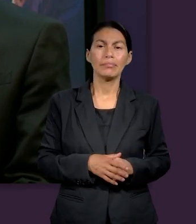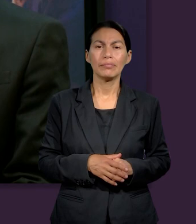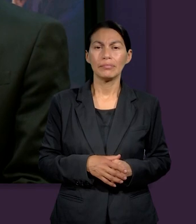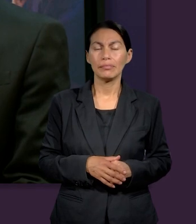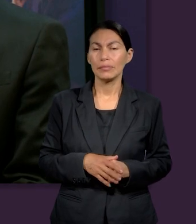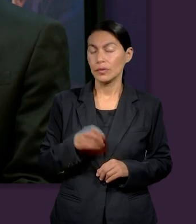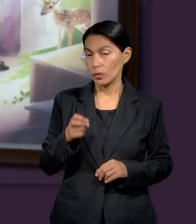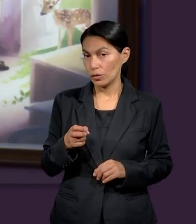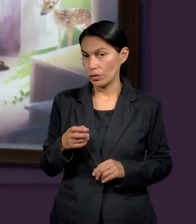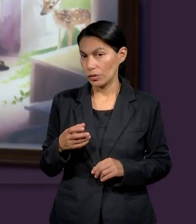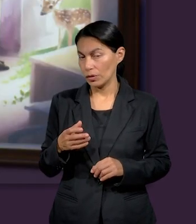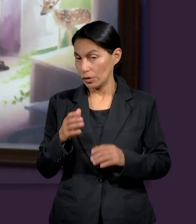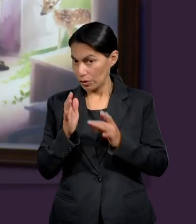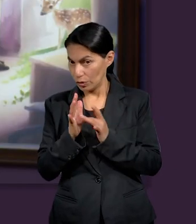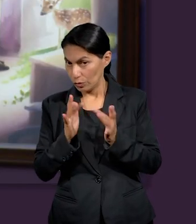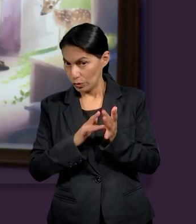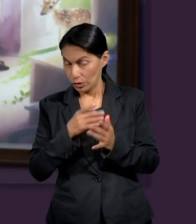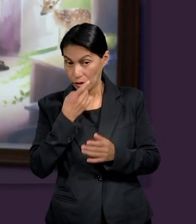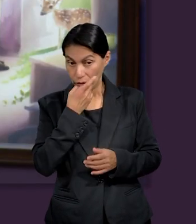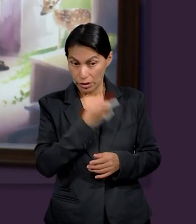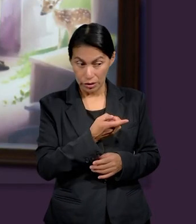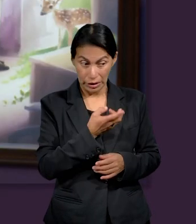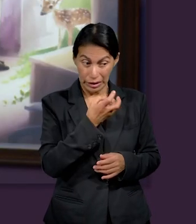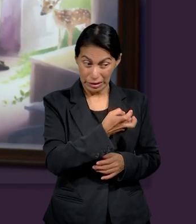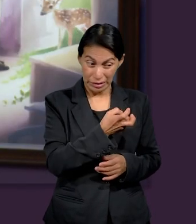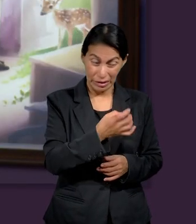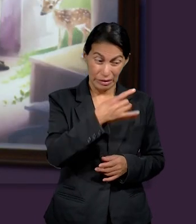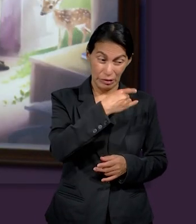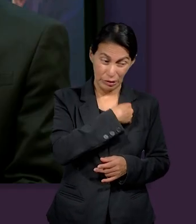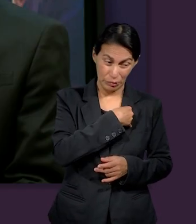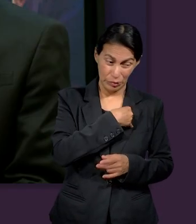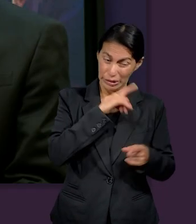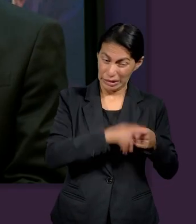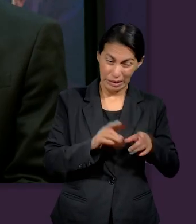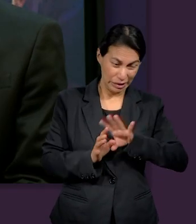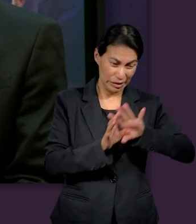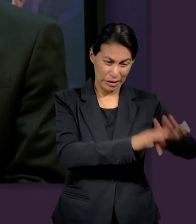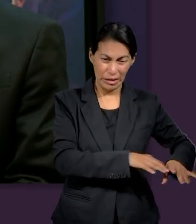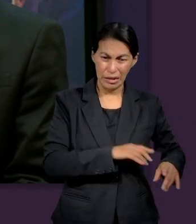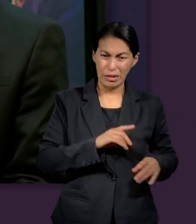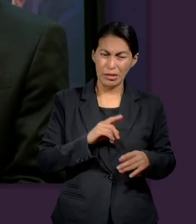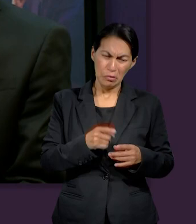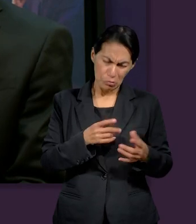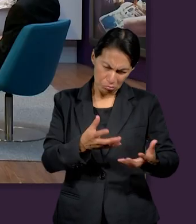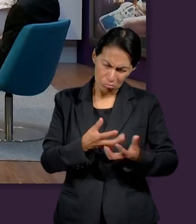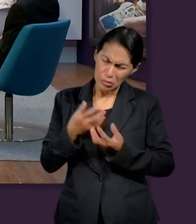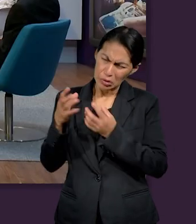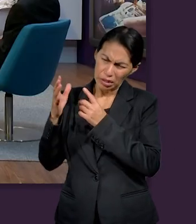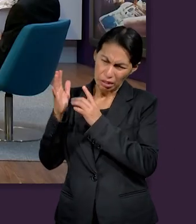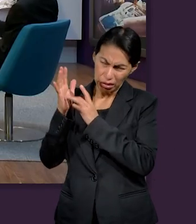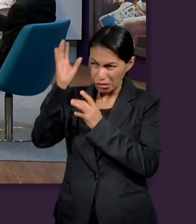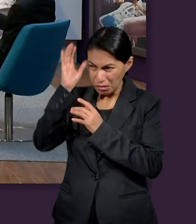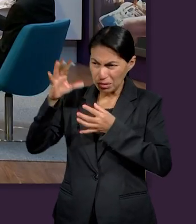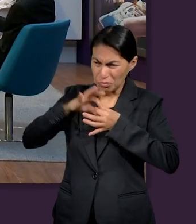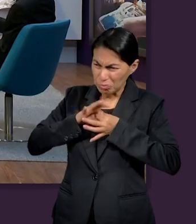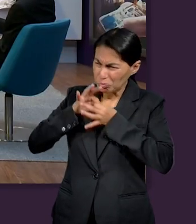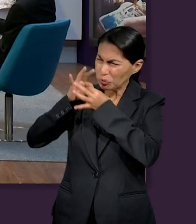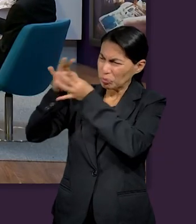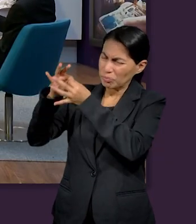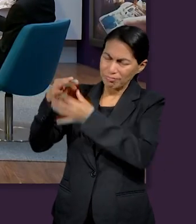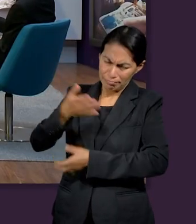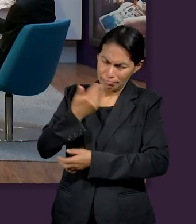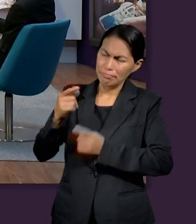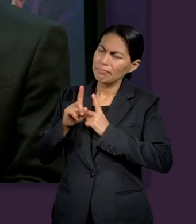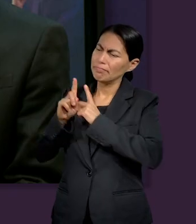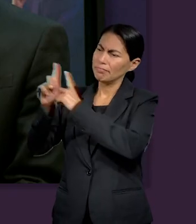rico. Y prácticamente Jesús le está diciendo, quita eso, toma la cruz de Cristo y sígueme, vamos. Y Dios le hace,